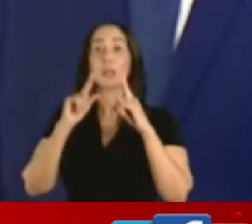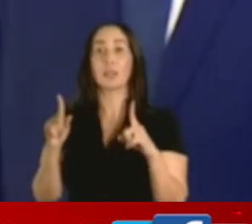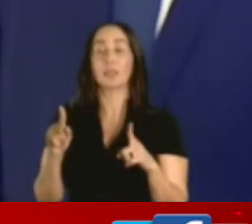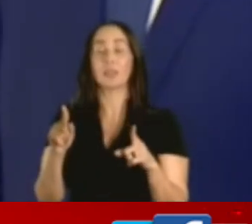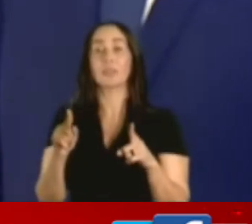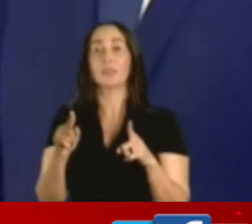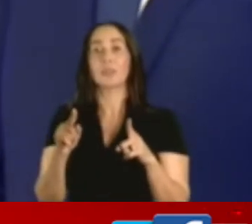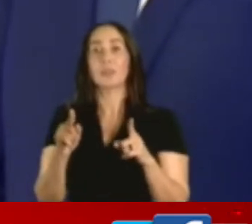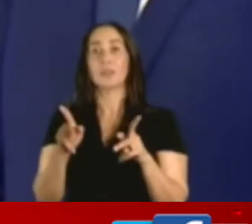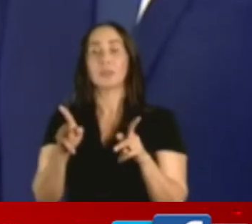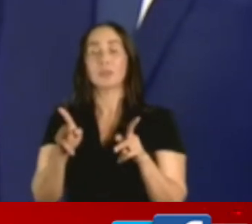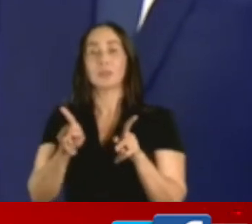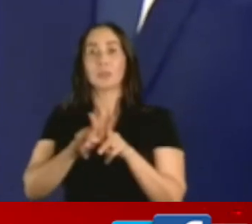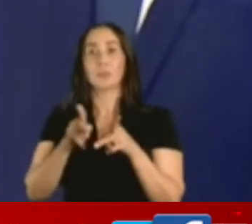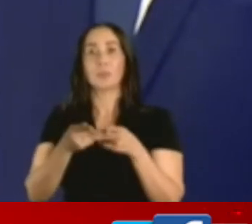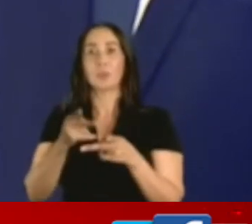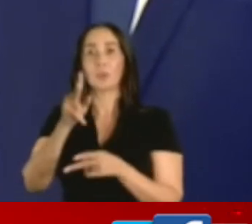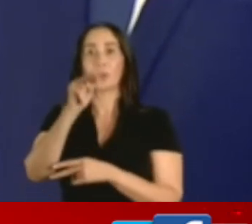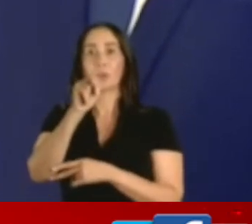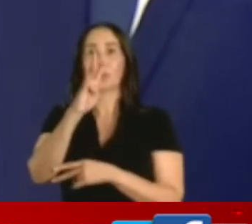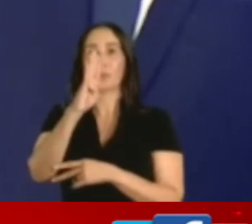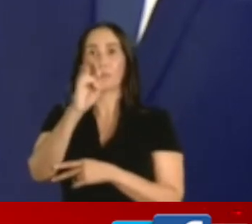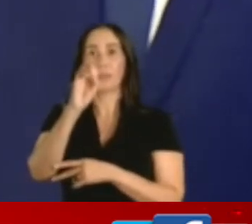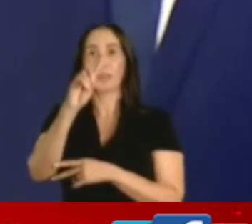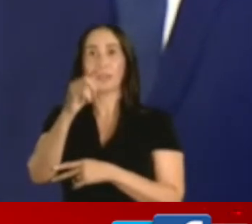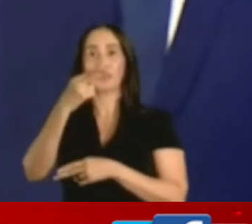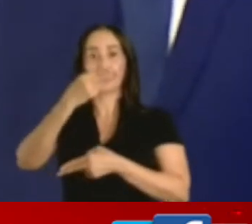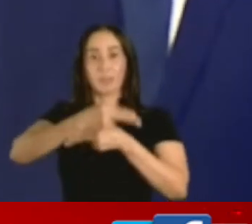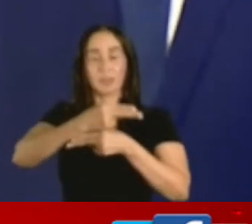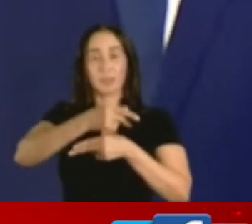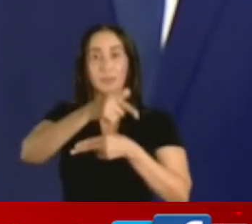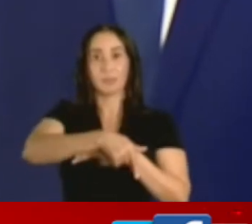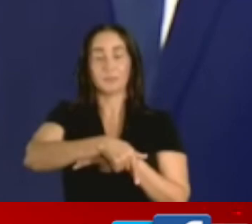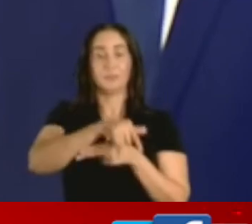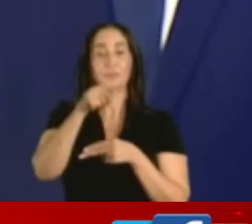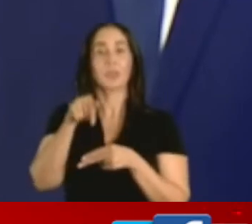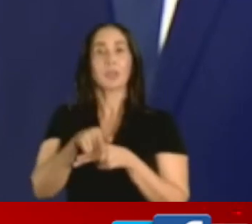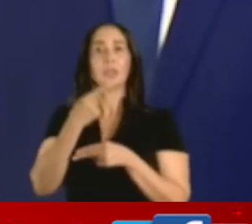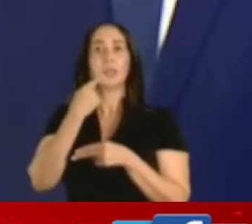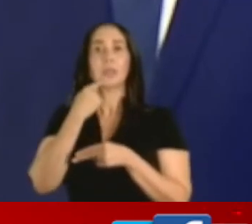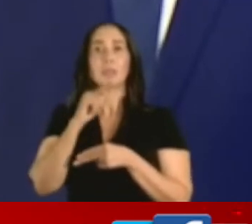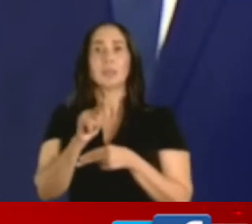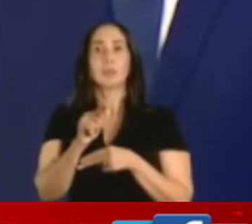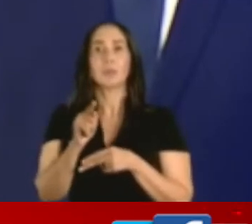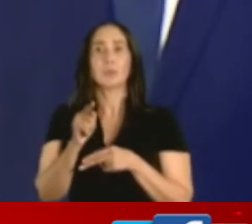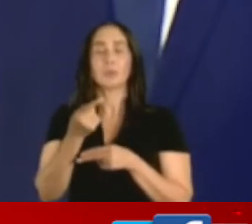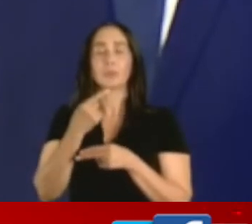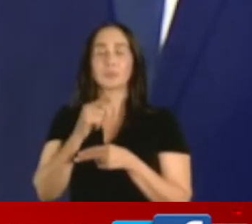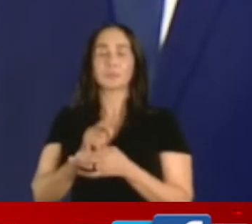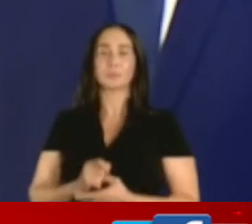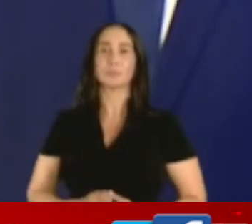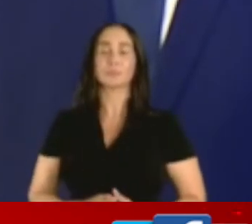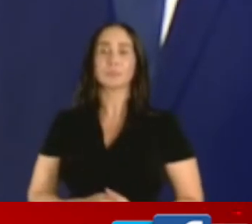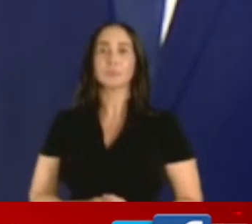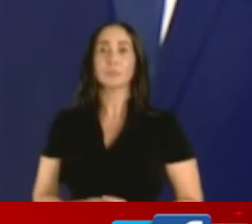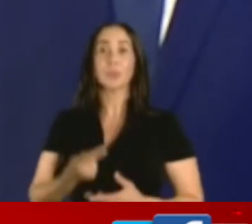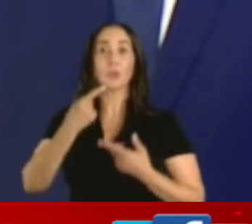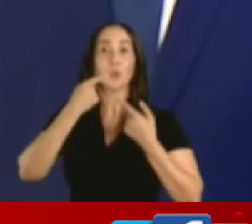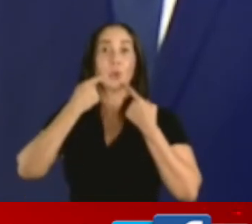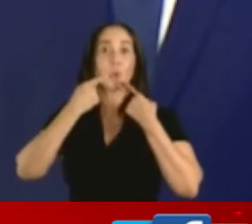del periódico Novelix en Aipí, que está muy pendiente de aquí, que hizo una referencia directa a usted.